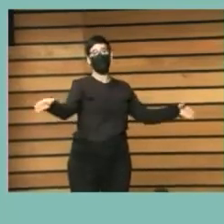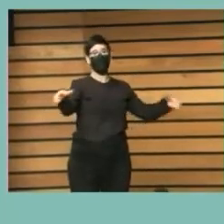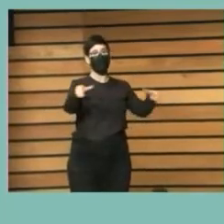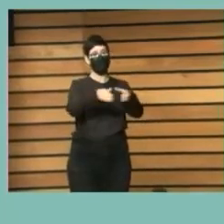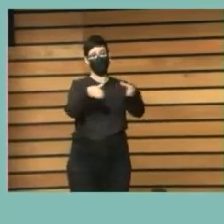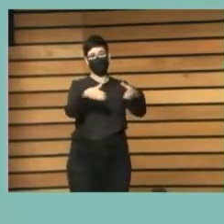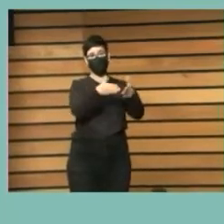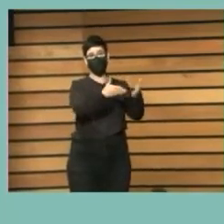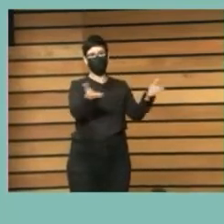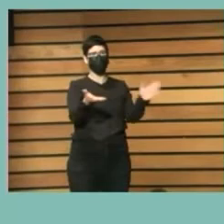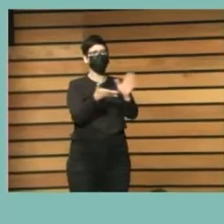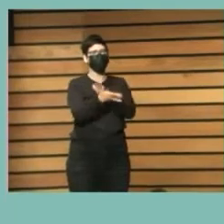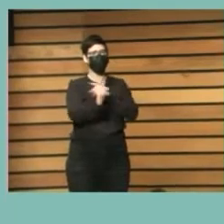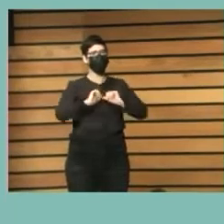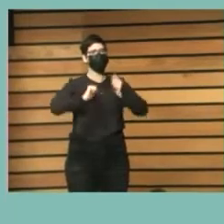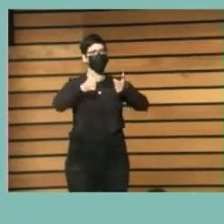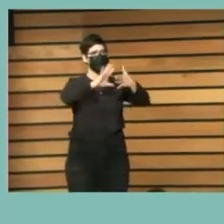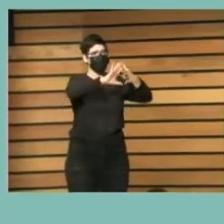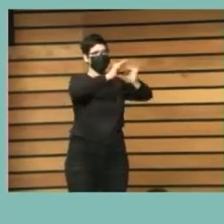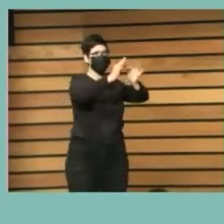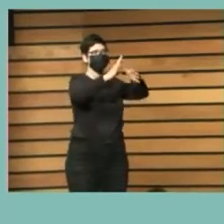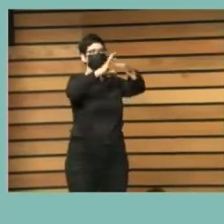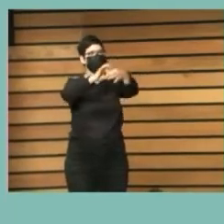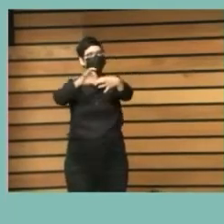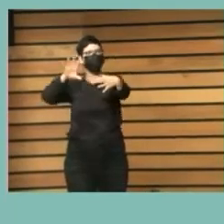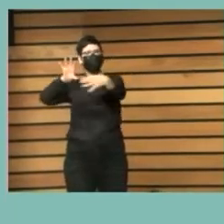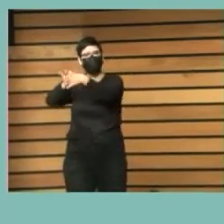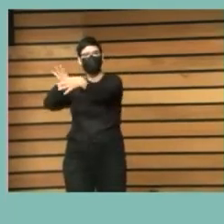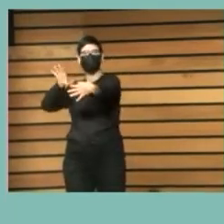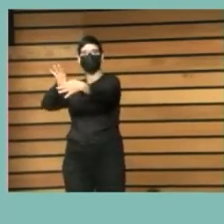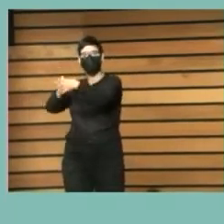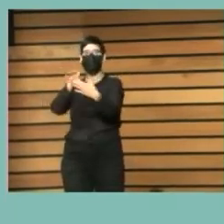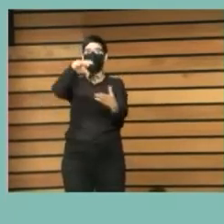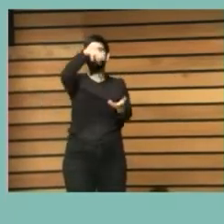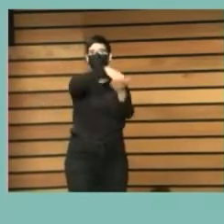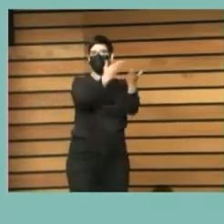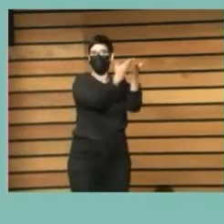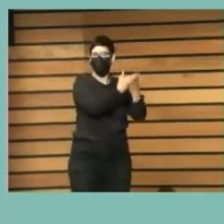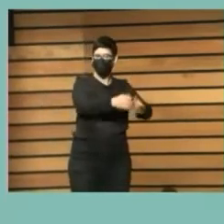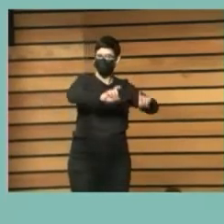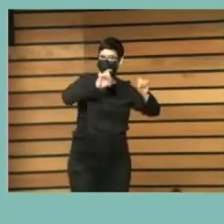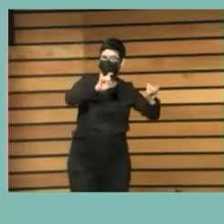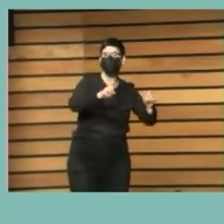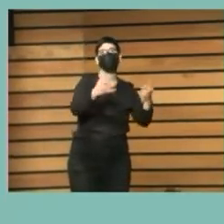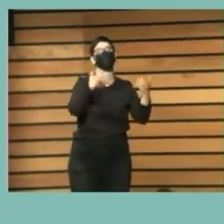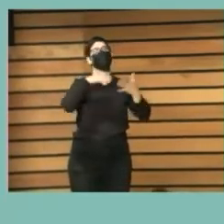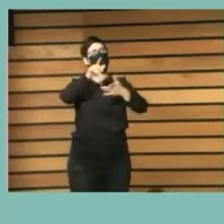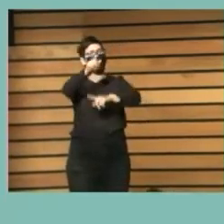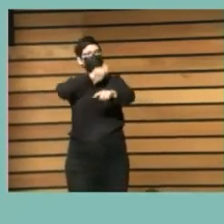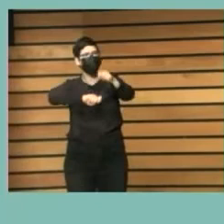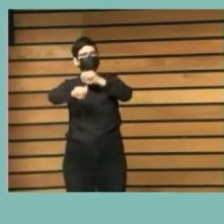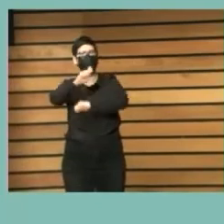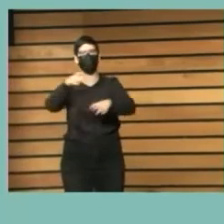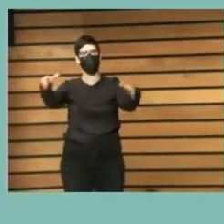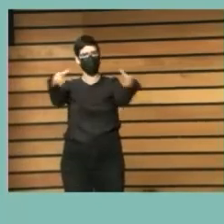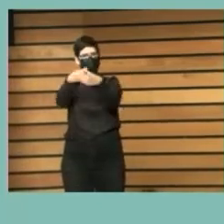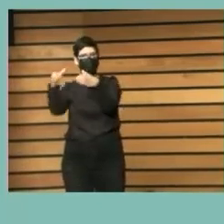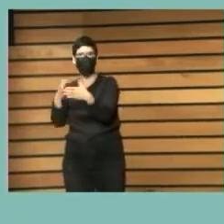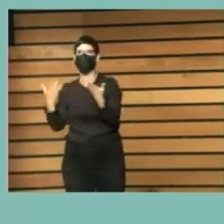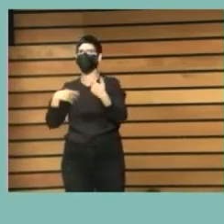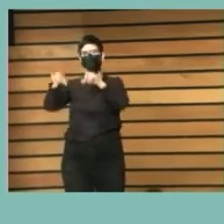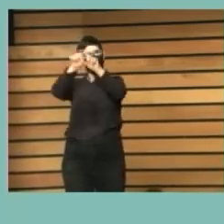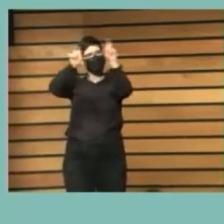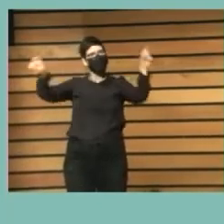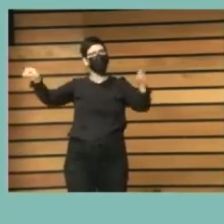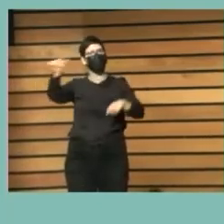generando alianzas pues con centros educativos con asociaciones con colectivos con entidades locales públicas y privadas